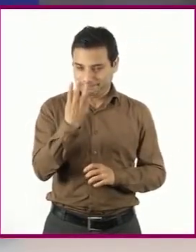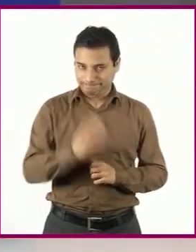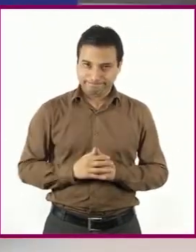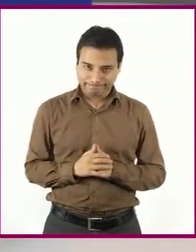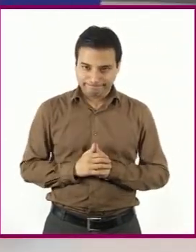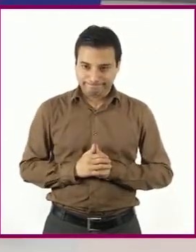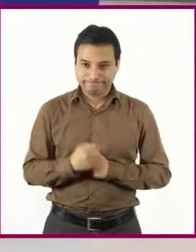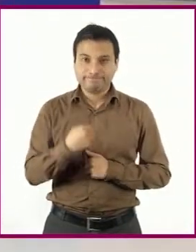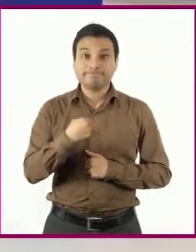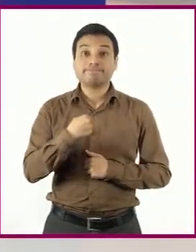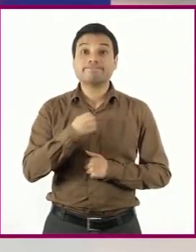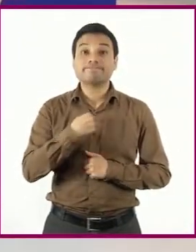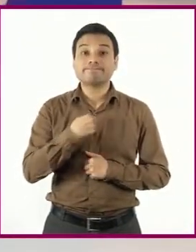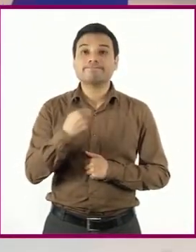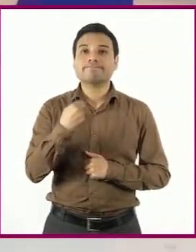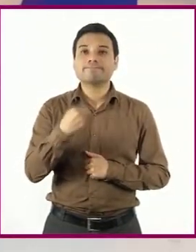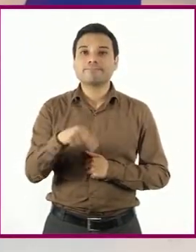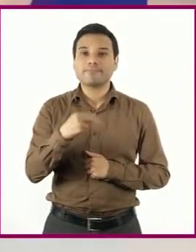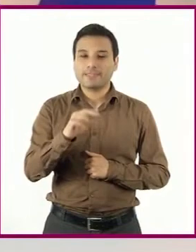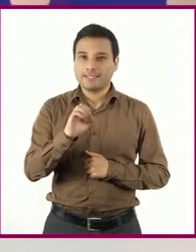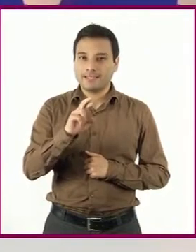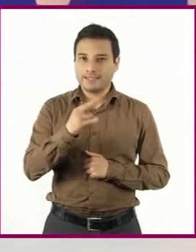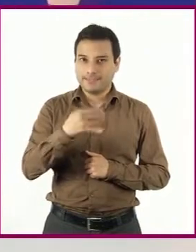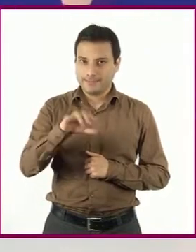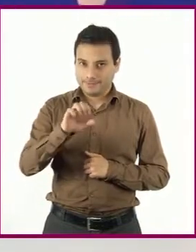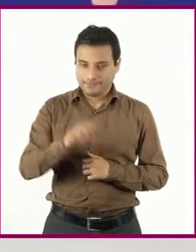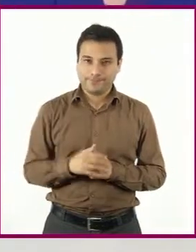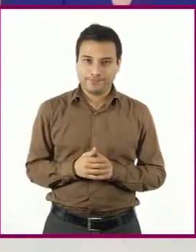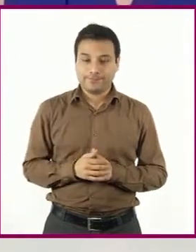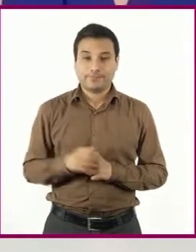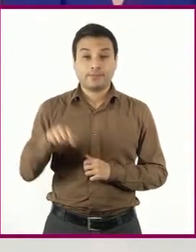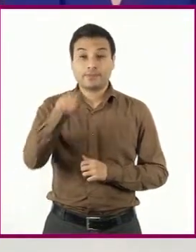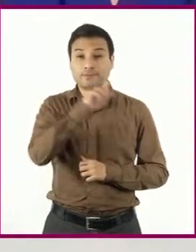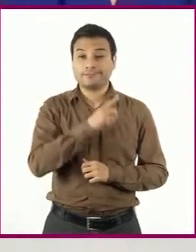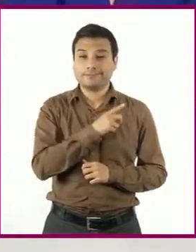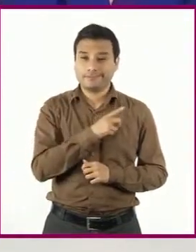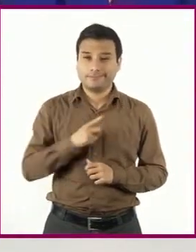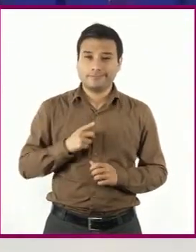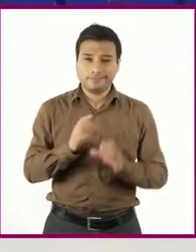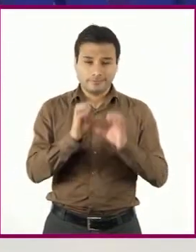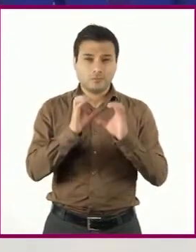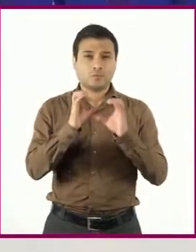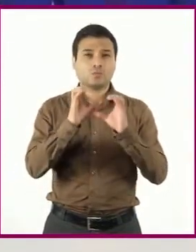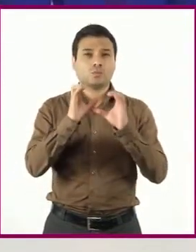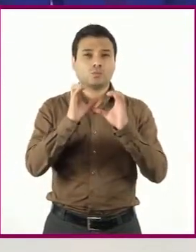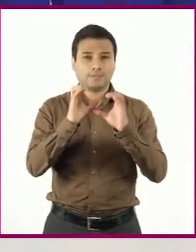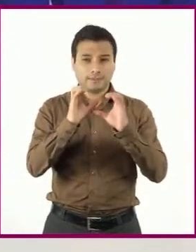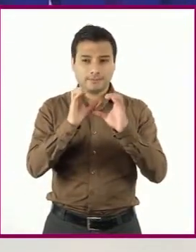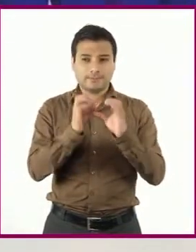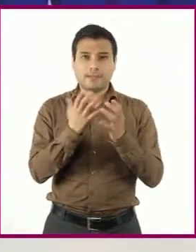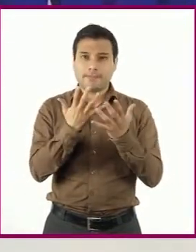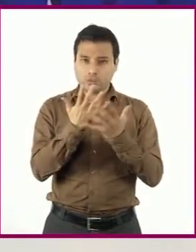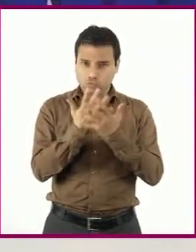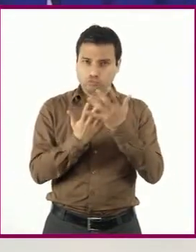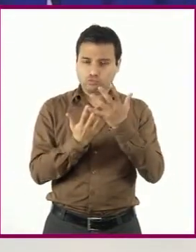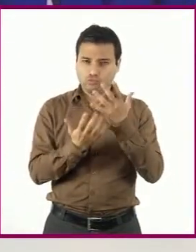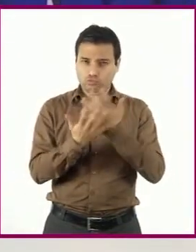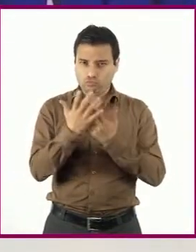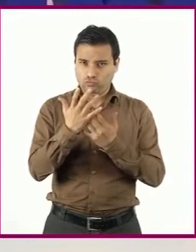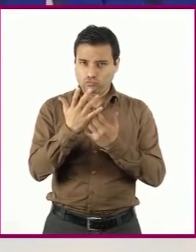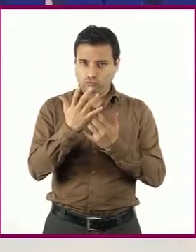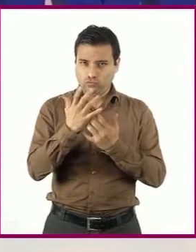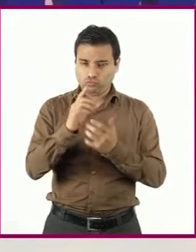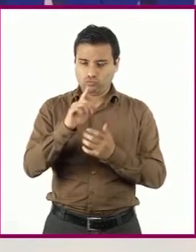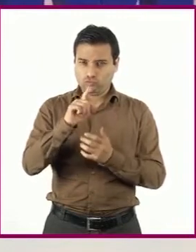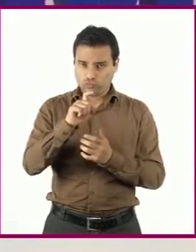Enrique Rodal y antes de iniciar les recuerdo que debemos seguir cuidándonos, lavando frecuentemente nuestras manos con agua y abundante